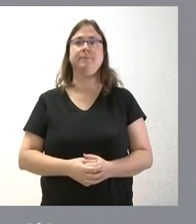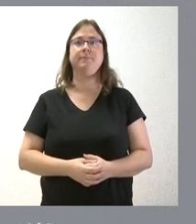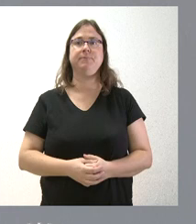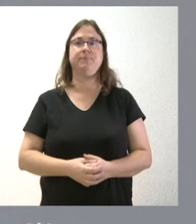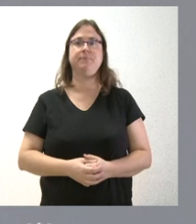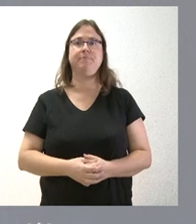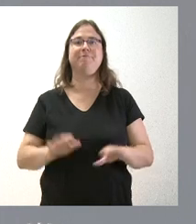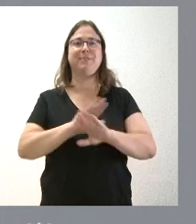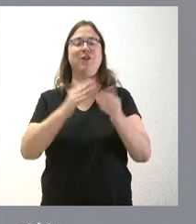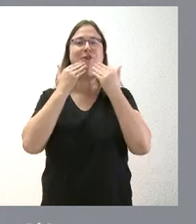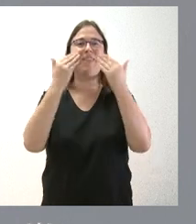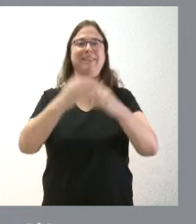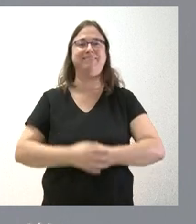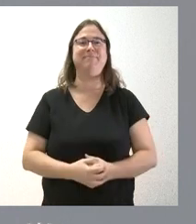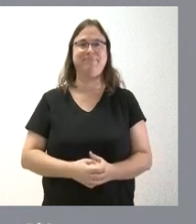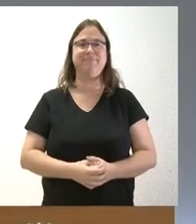Es todo. Gracias.